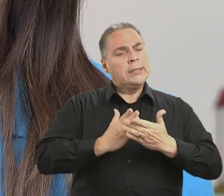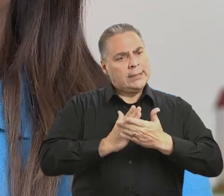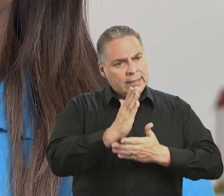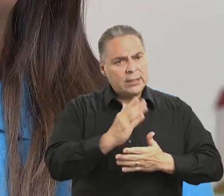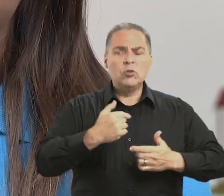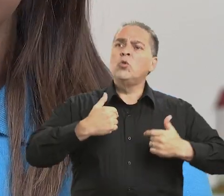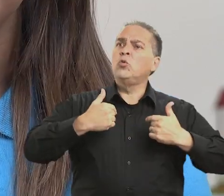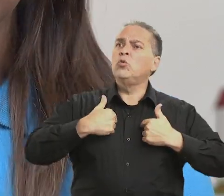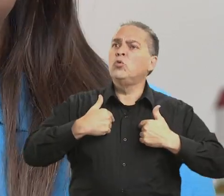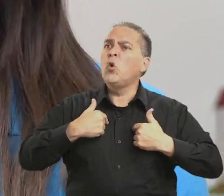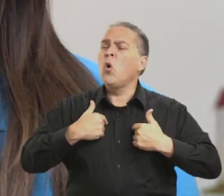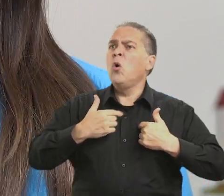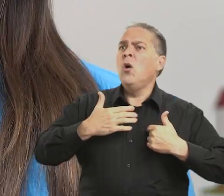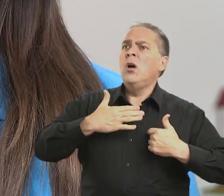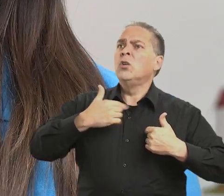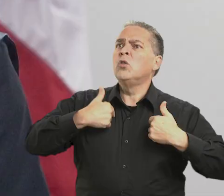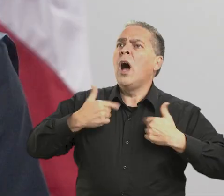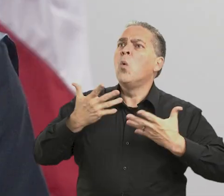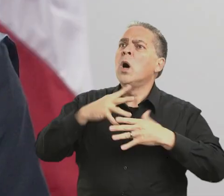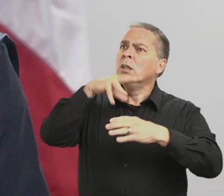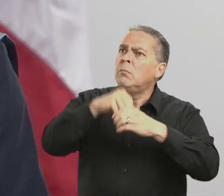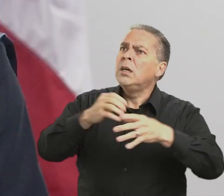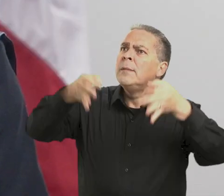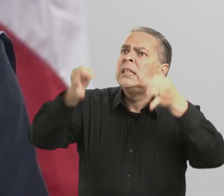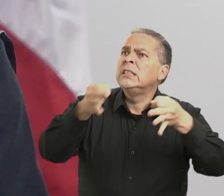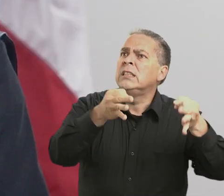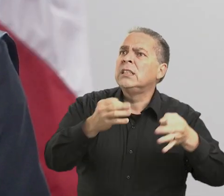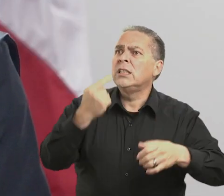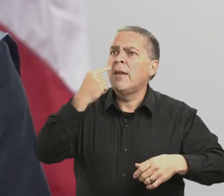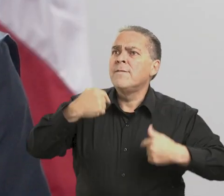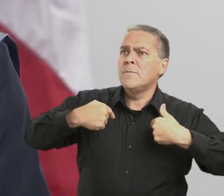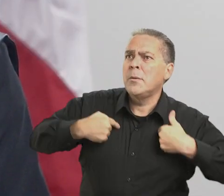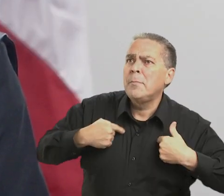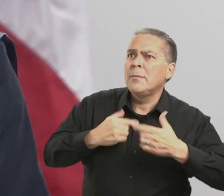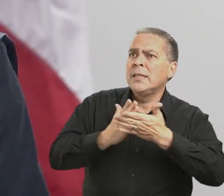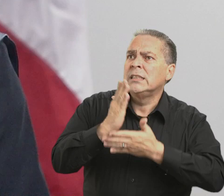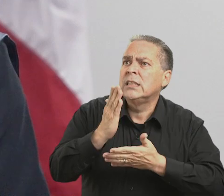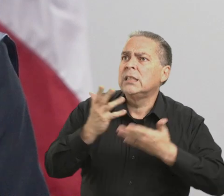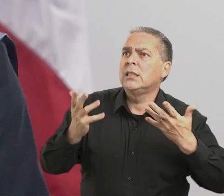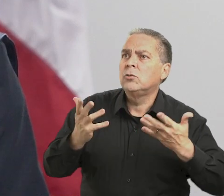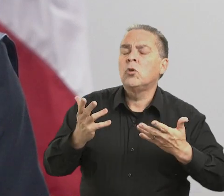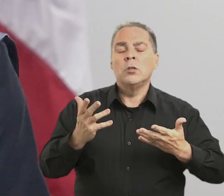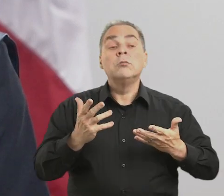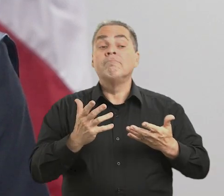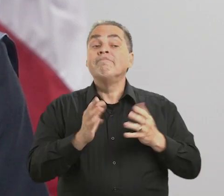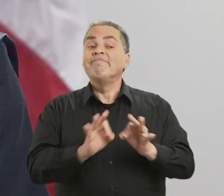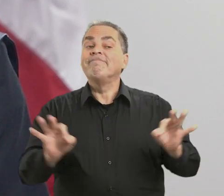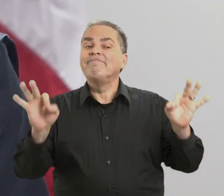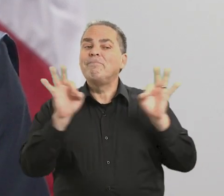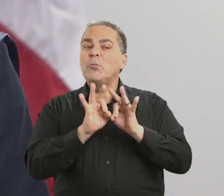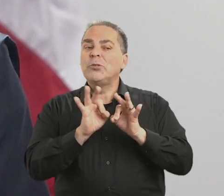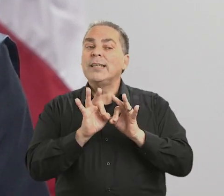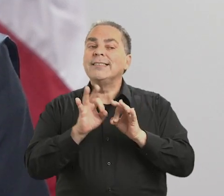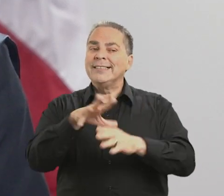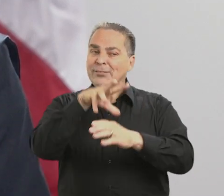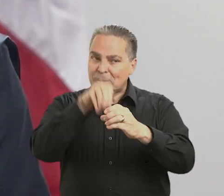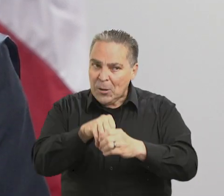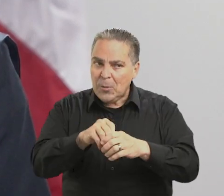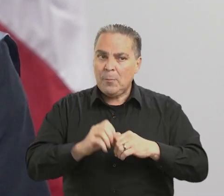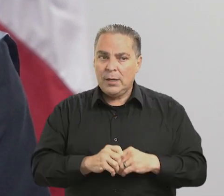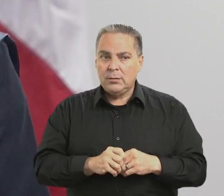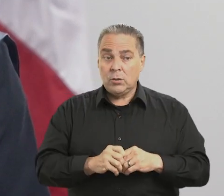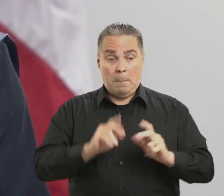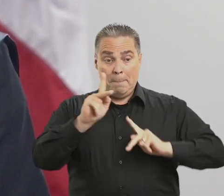nos pueden afectar. ¿Verdad, jueza? Así es. Y los intereses, preferencias y preocupaciones de quienes acuden al